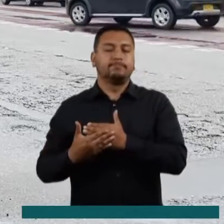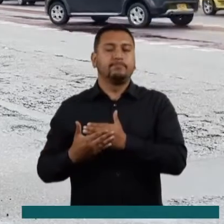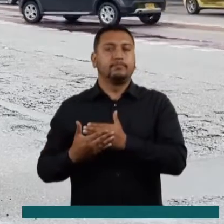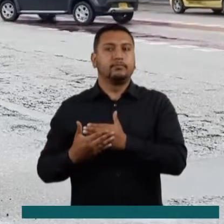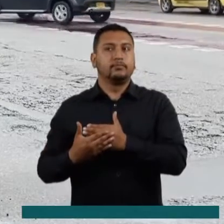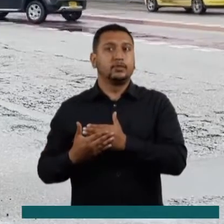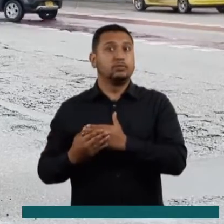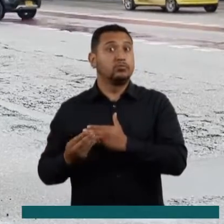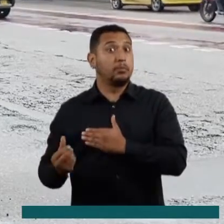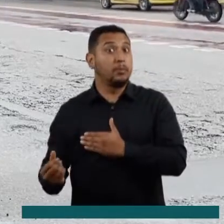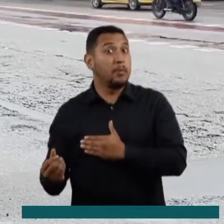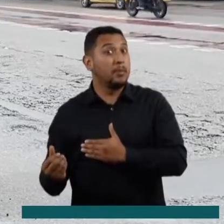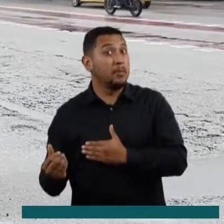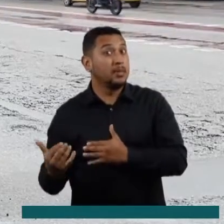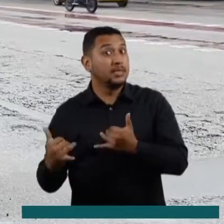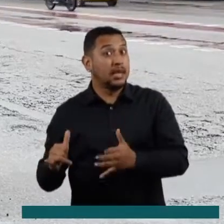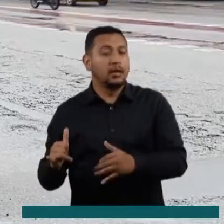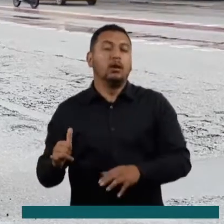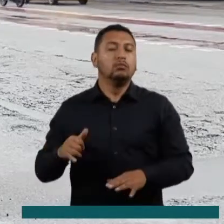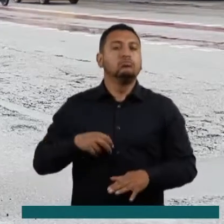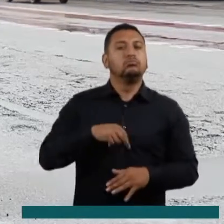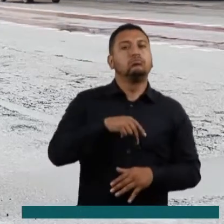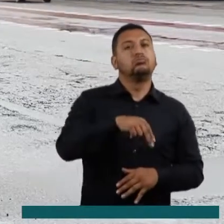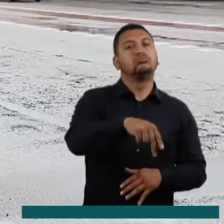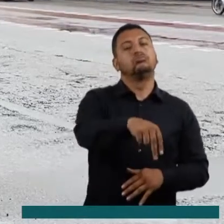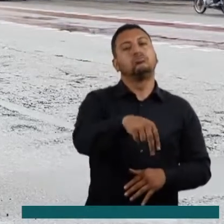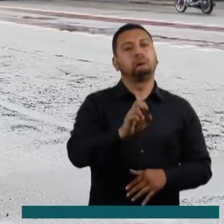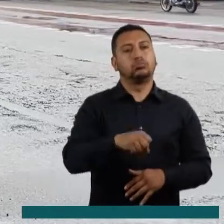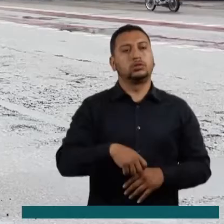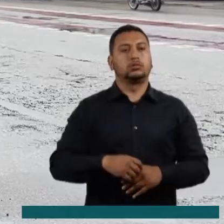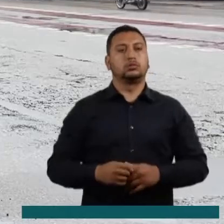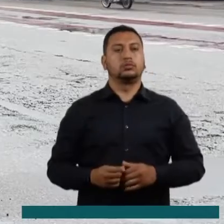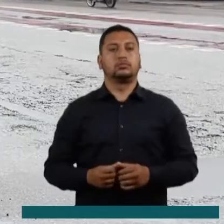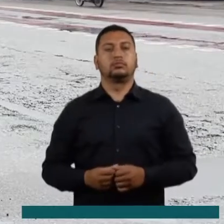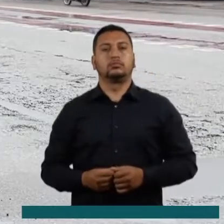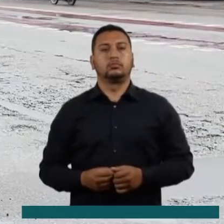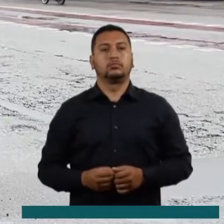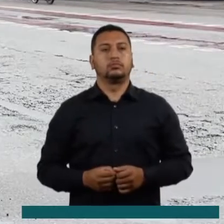pasar la calle y los rápidos indican que ya es momento de pasar la avenida.